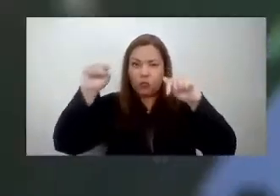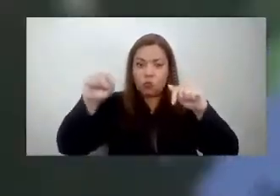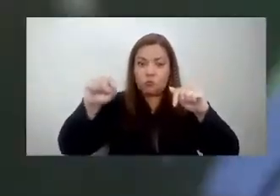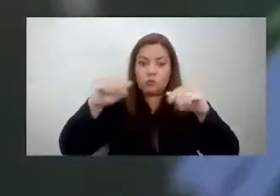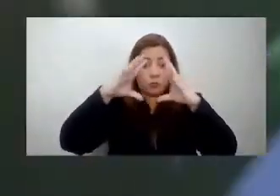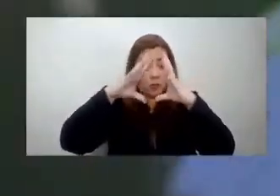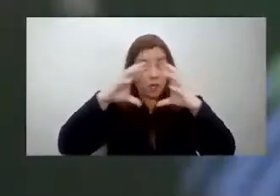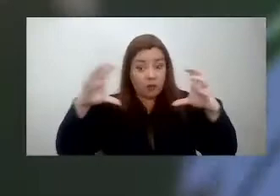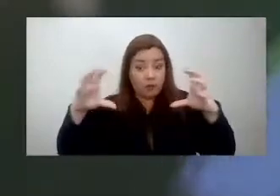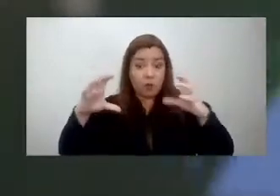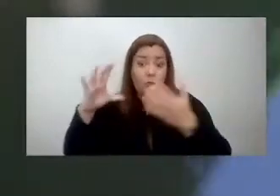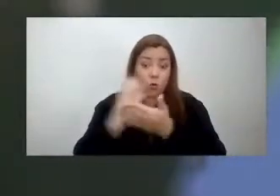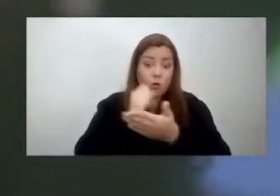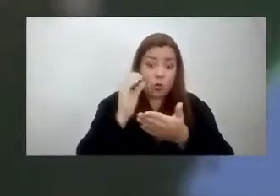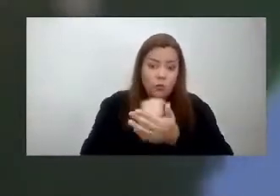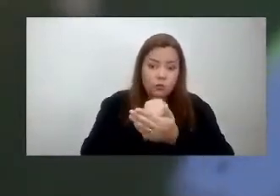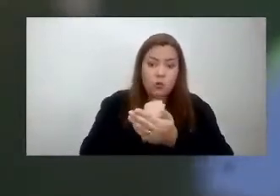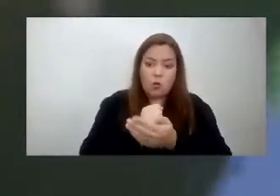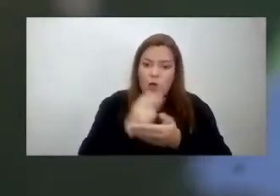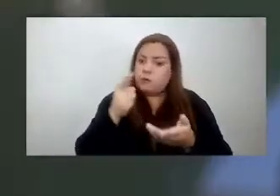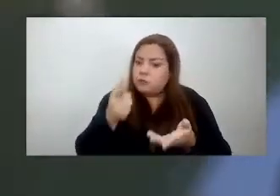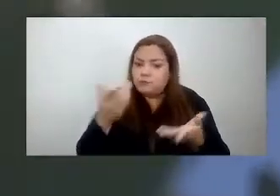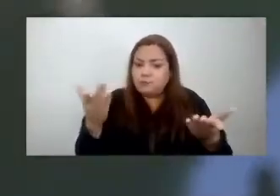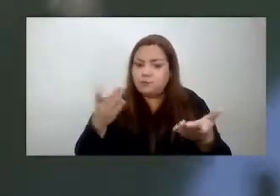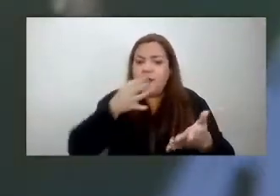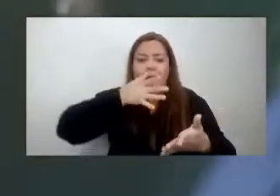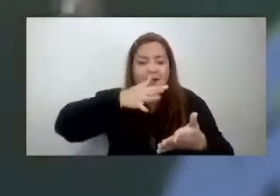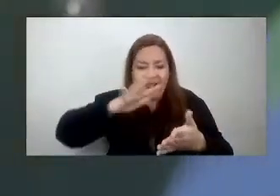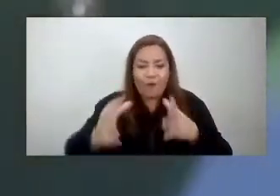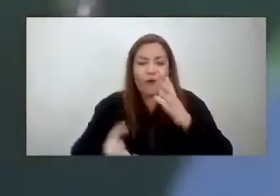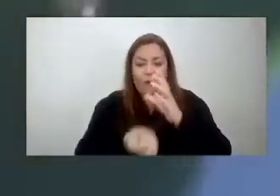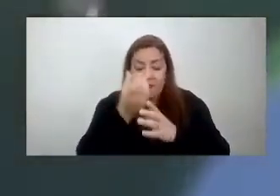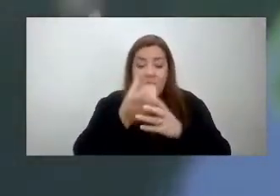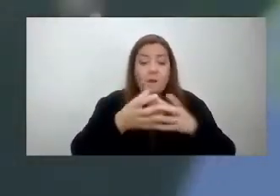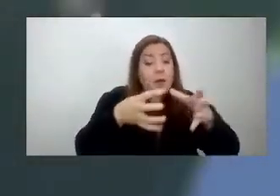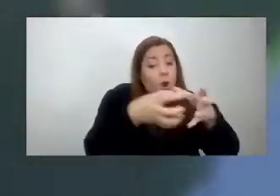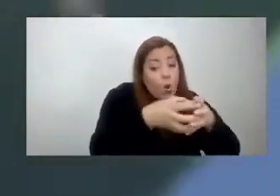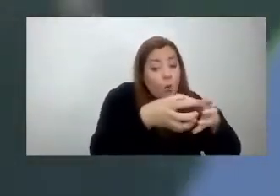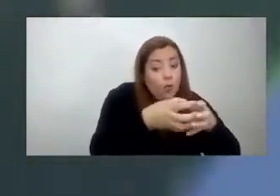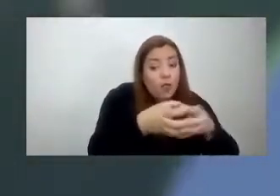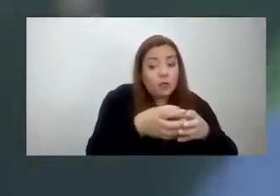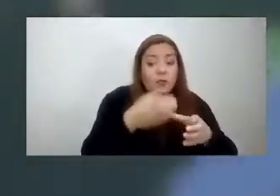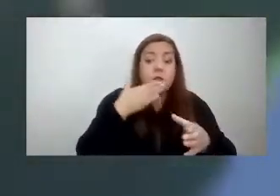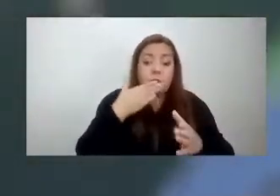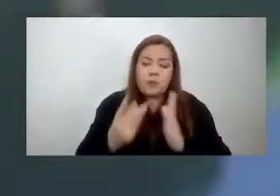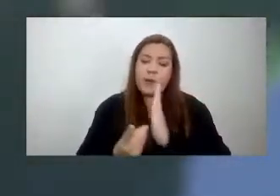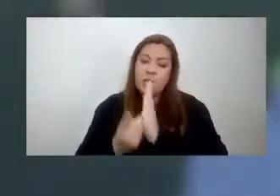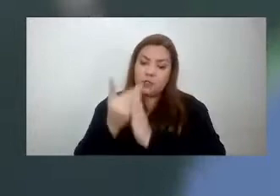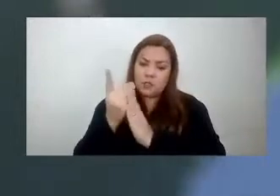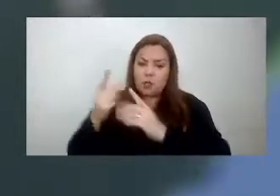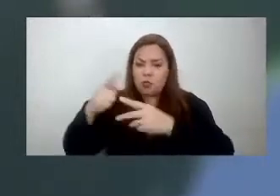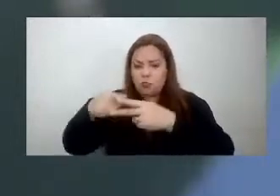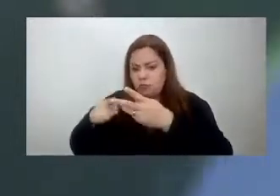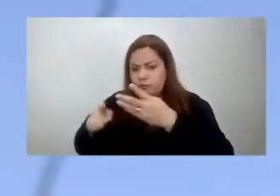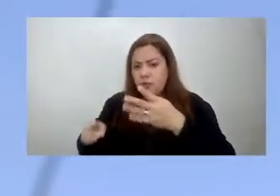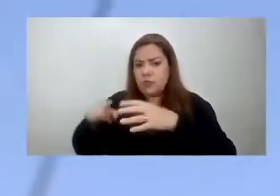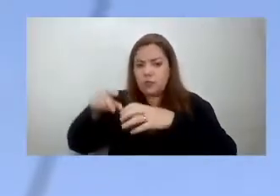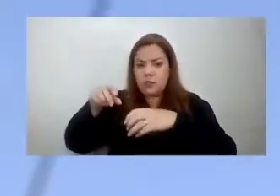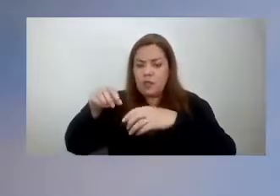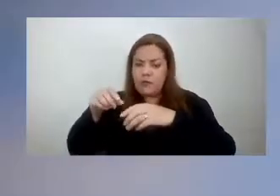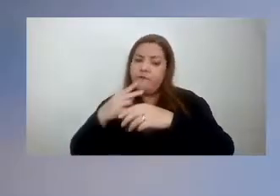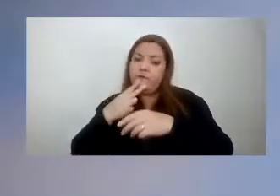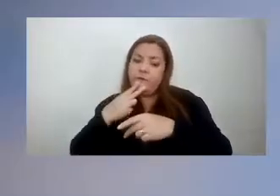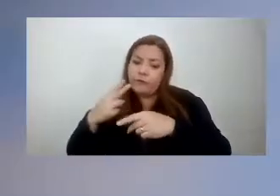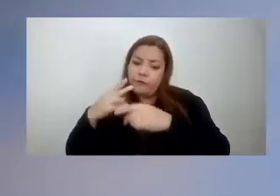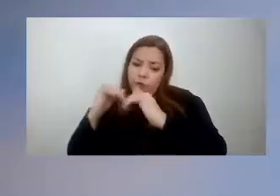recurso hídrico agua nueva agua nueva para comunidades agua nueva para desarrollo de ecosistemas cultivos y